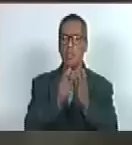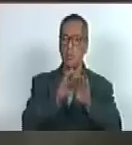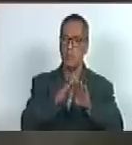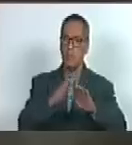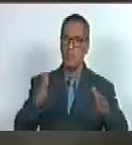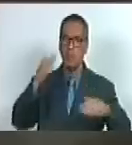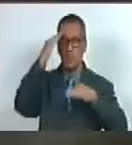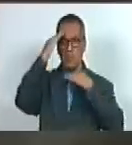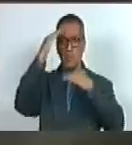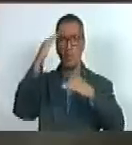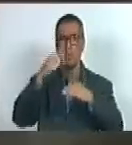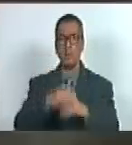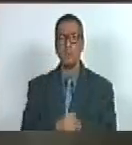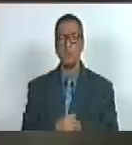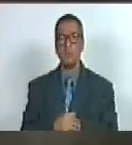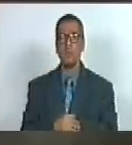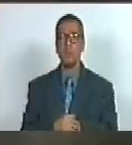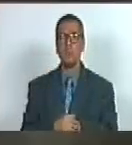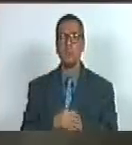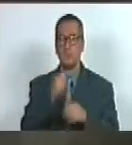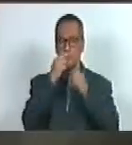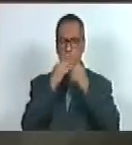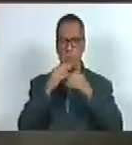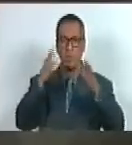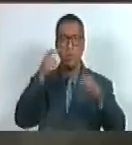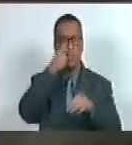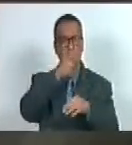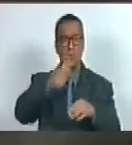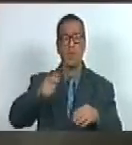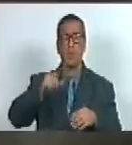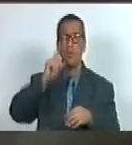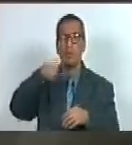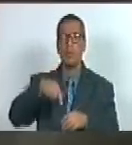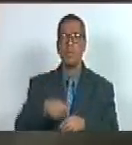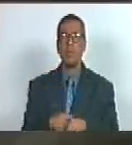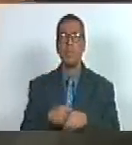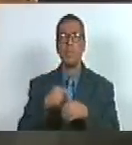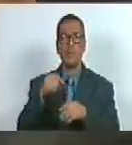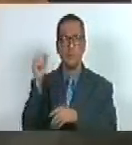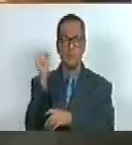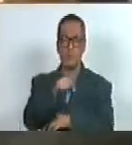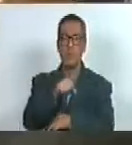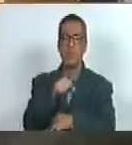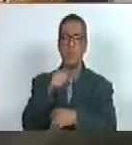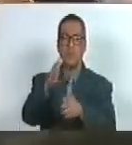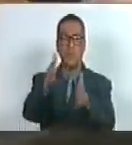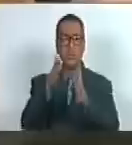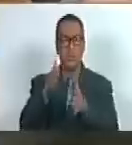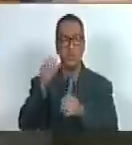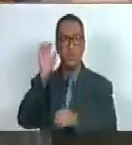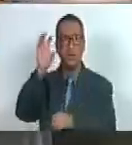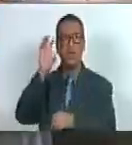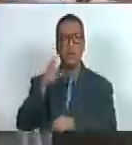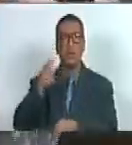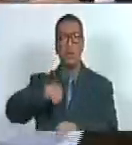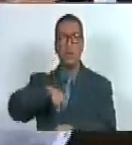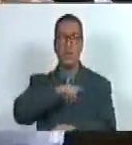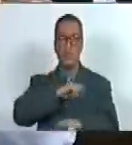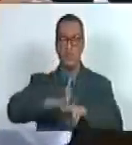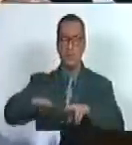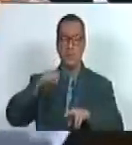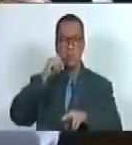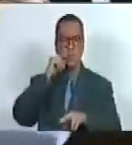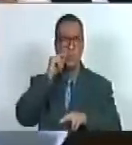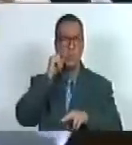un saludo y con la bendición del pueblo y de Dios venceremos que viva la patria que viva nuestros niños